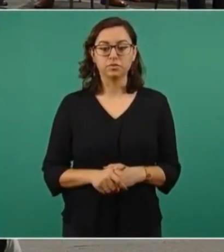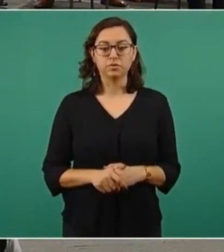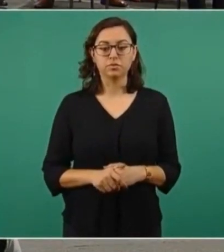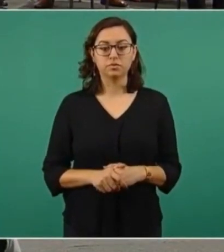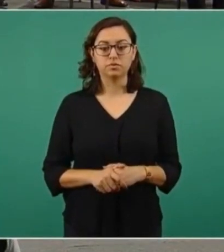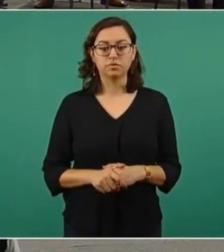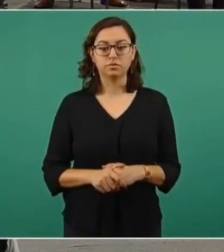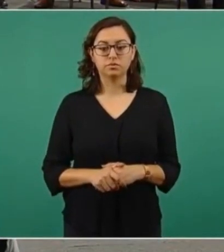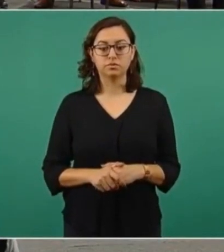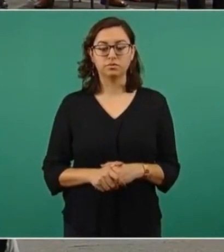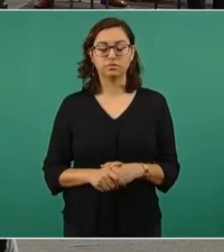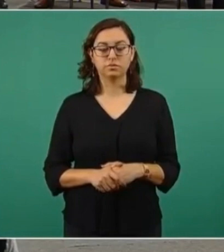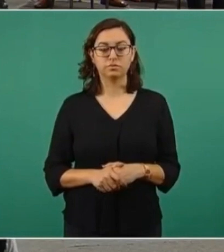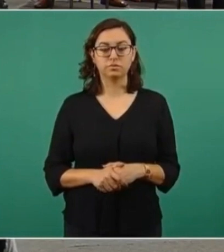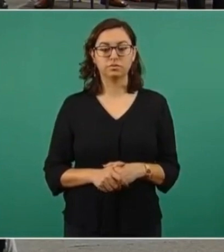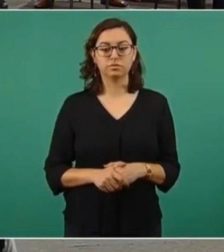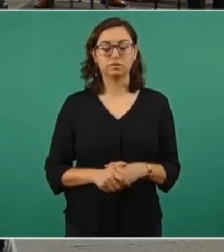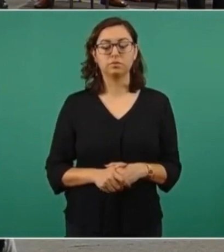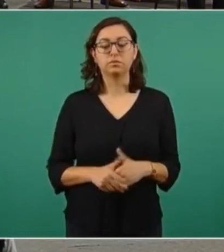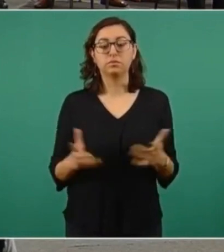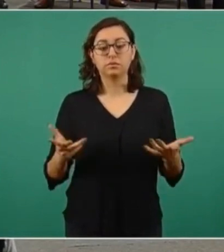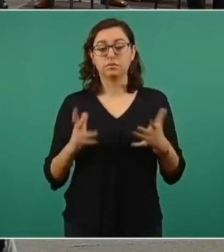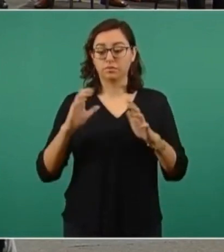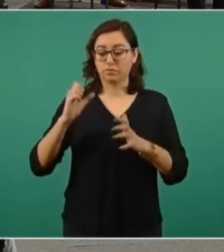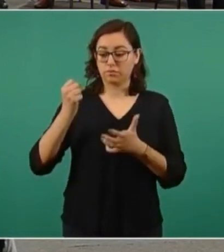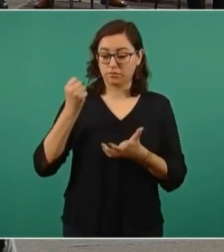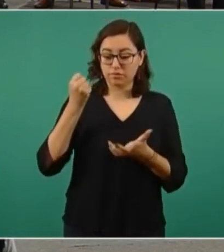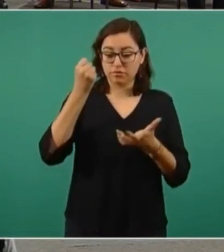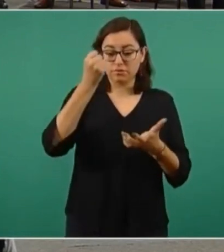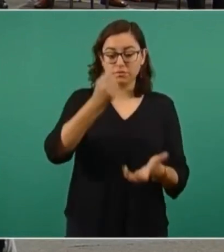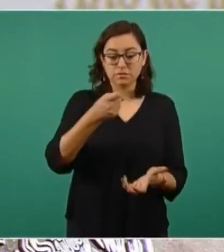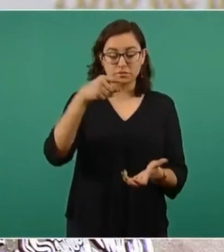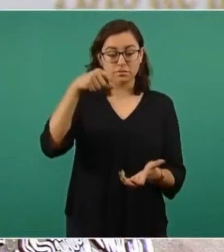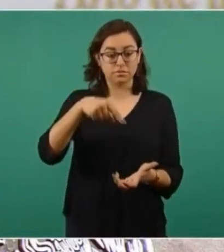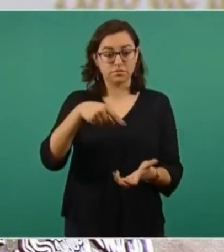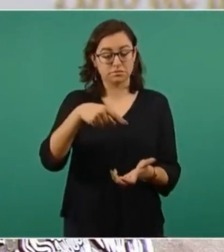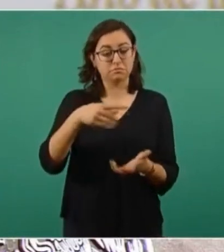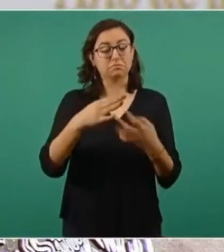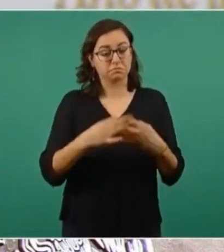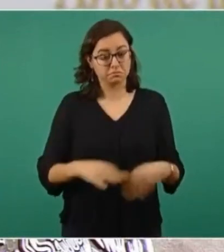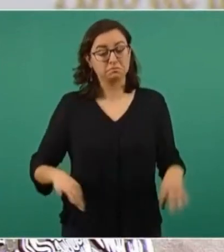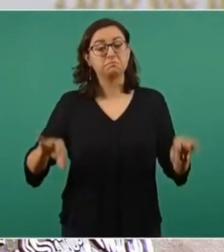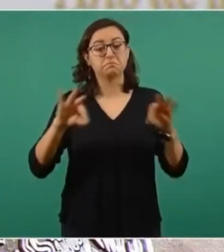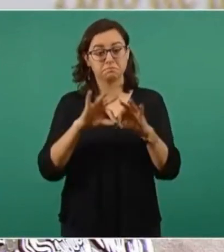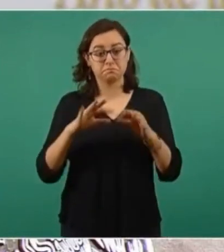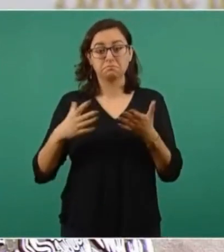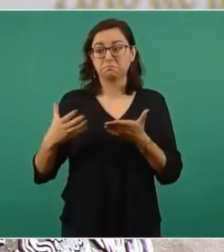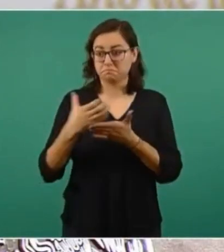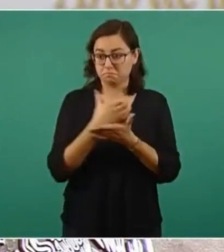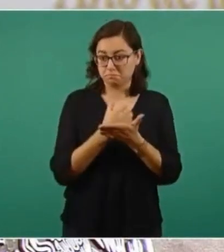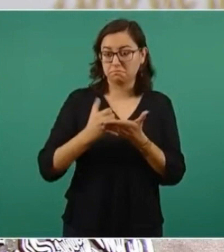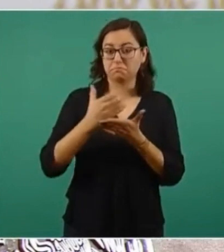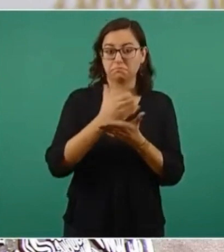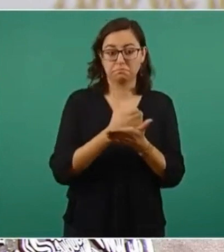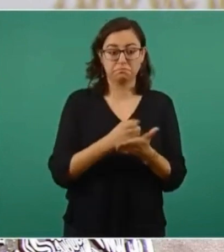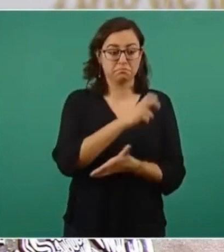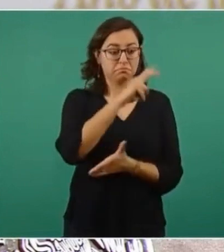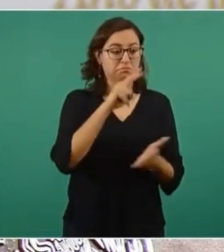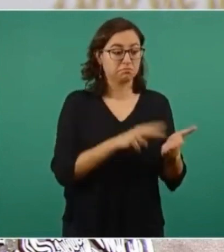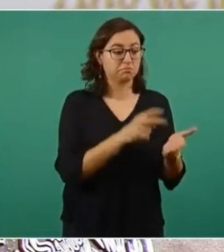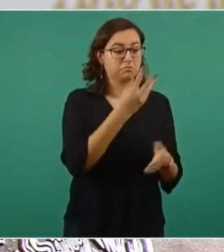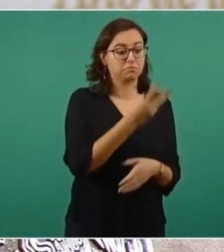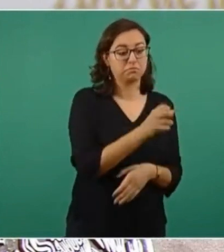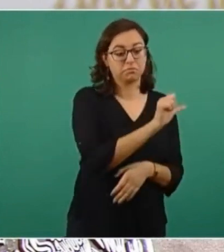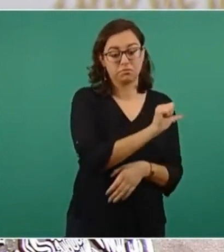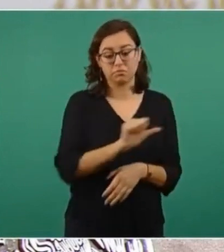Estas inversiones permitieron obtener utilidades importantes en el periodo 2004